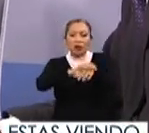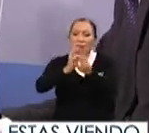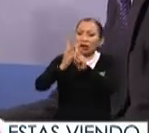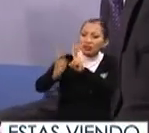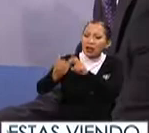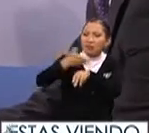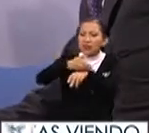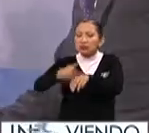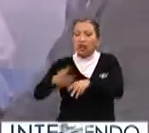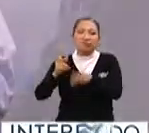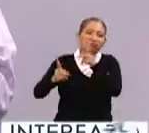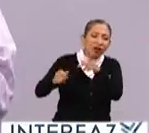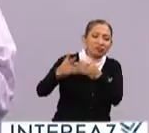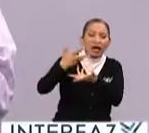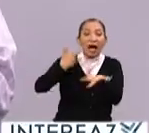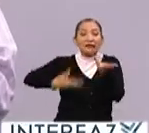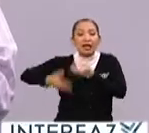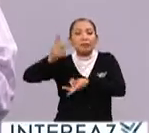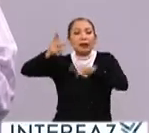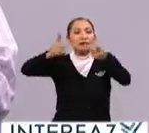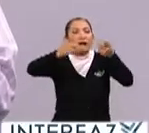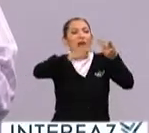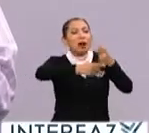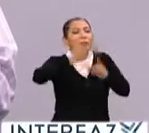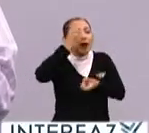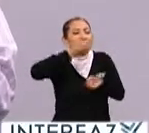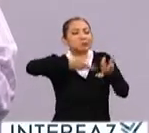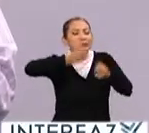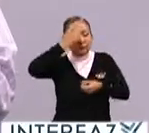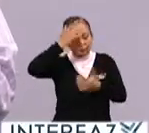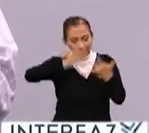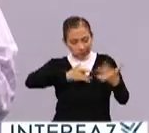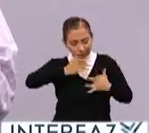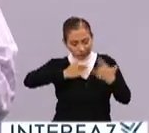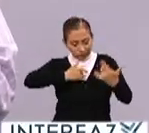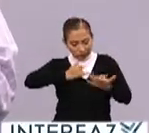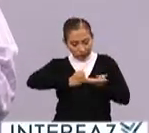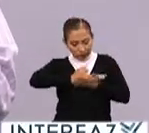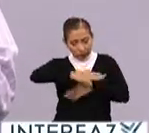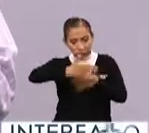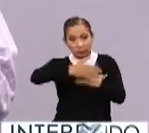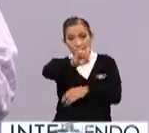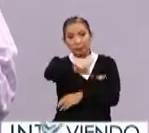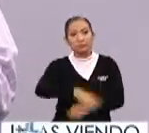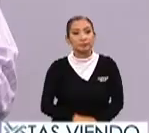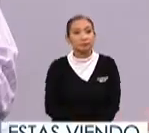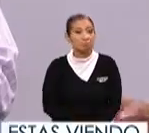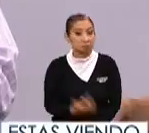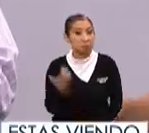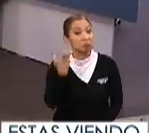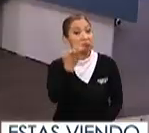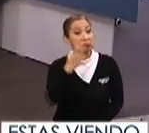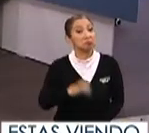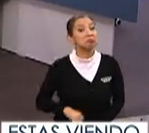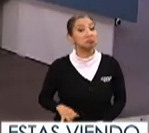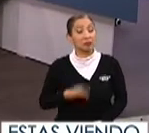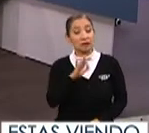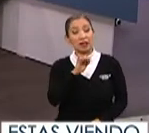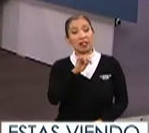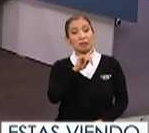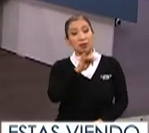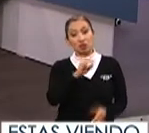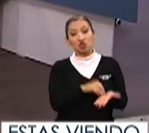con vecinos, con familiares y generar diálogo democrático para decidir qué va a pasar el próximo domingo. Eso es interesante, eso que comentas, Felipe.